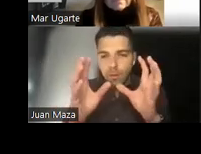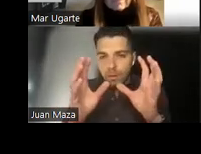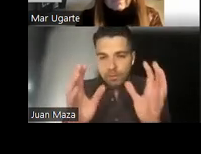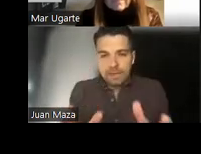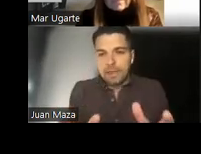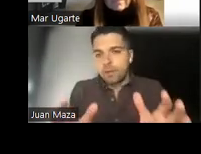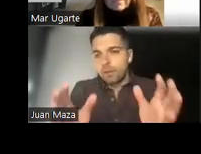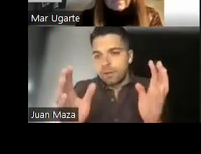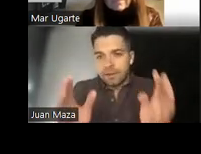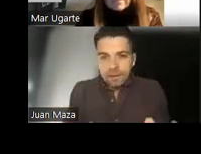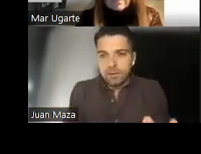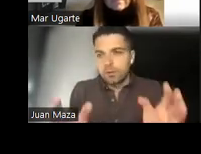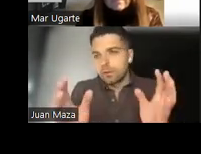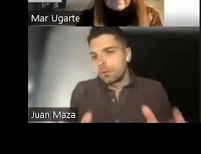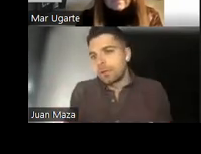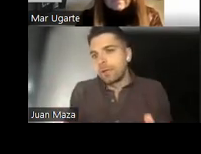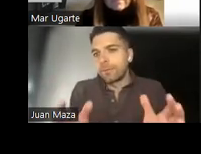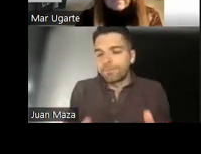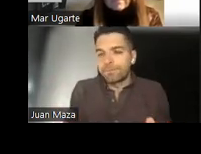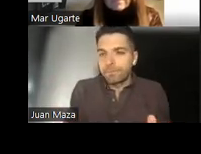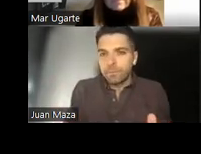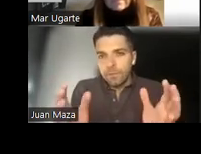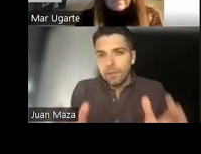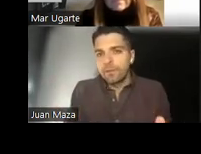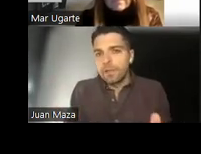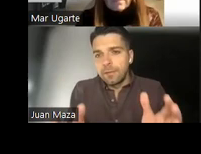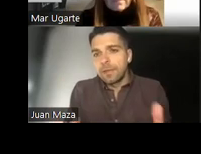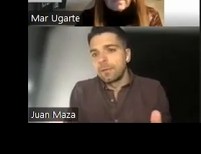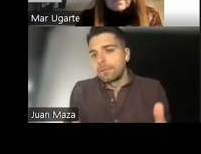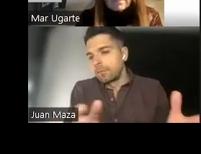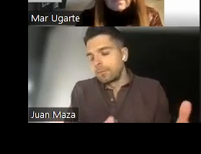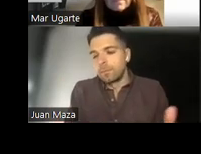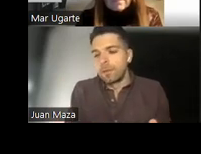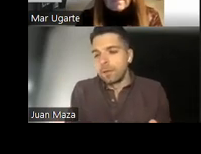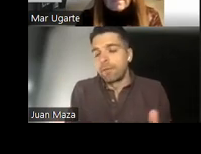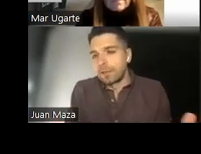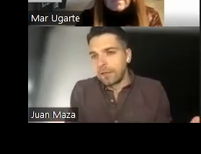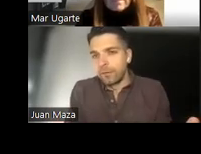olor metálico, distinto, distorsionado, en definitiva, afectado.